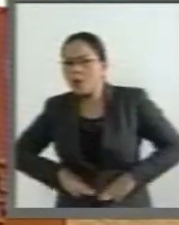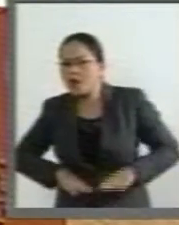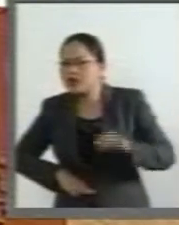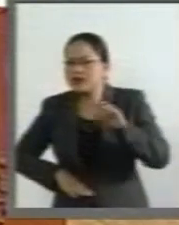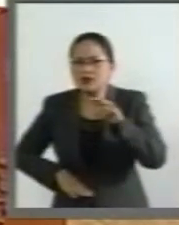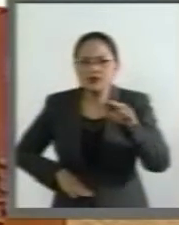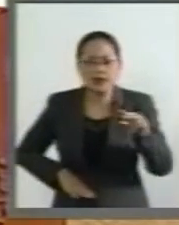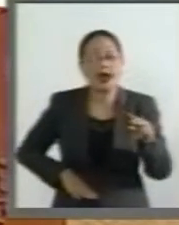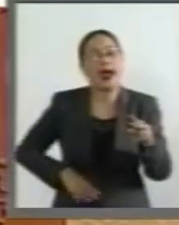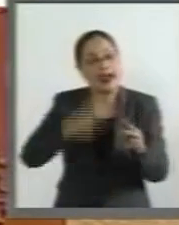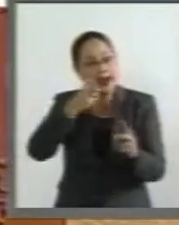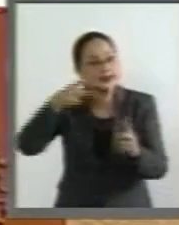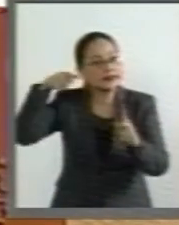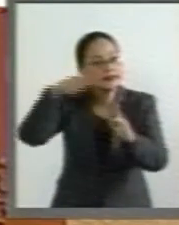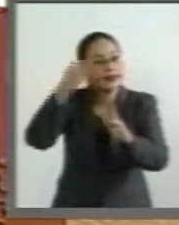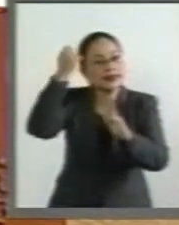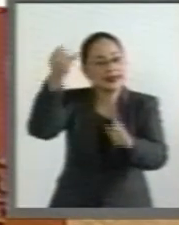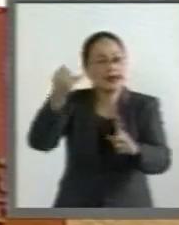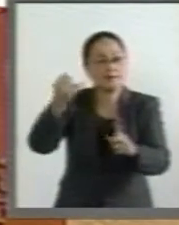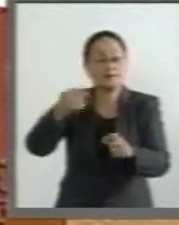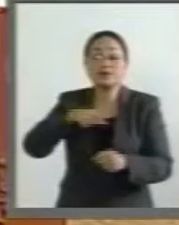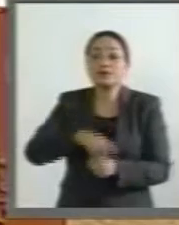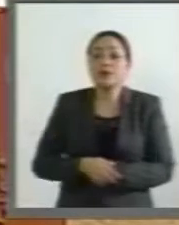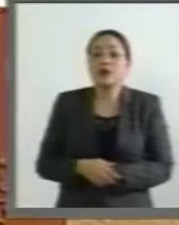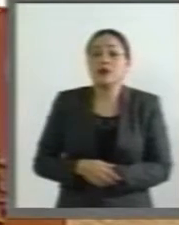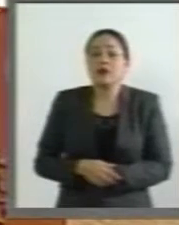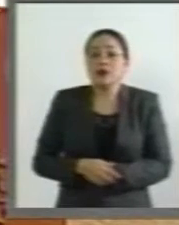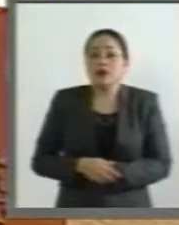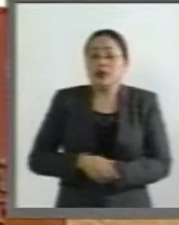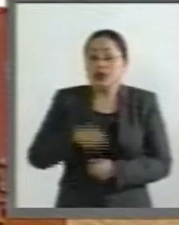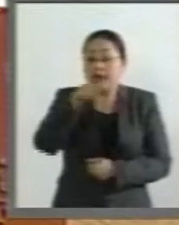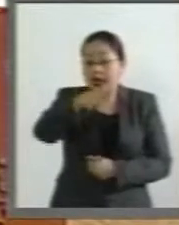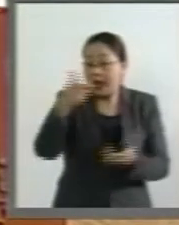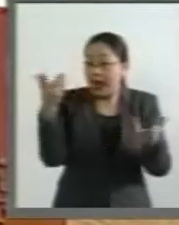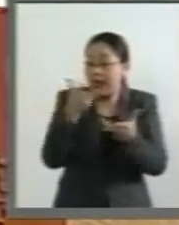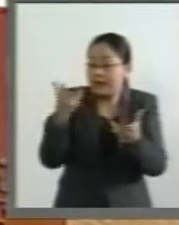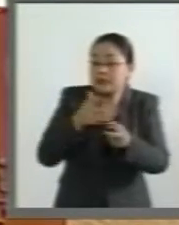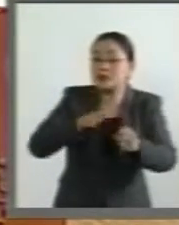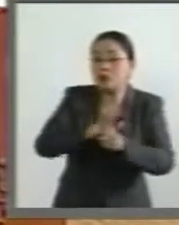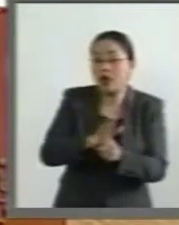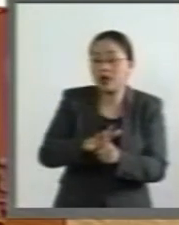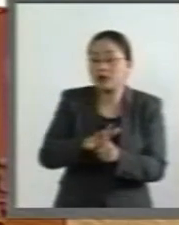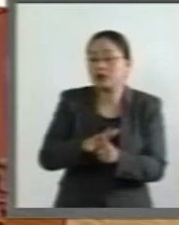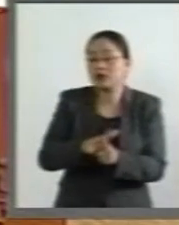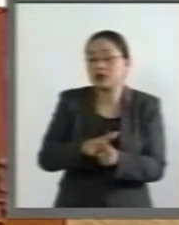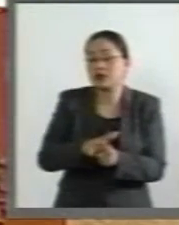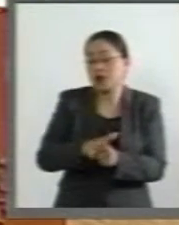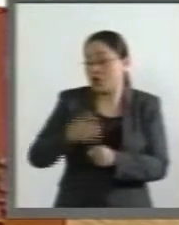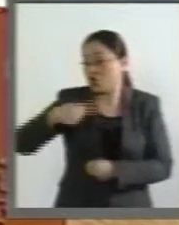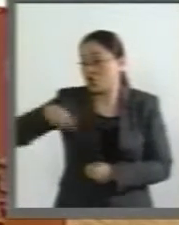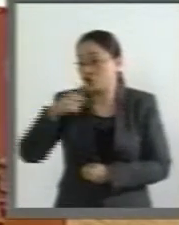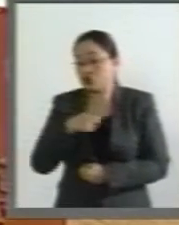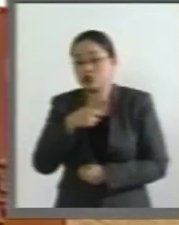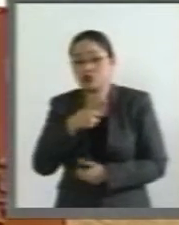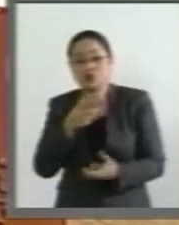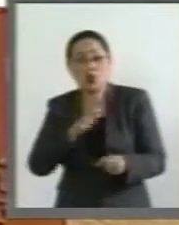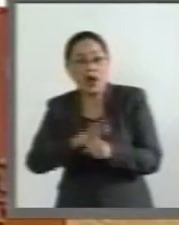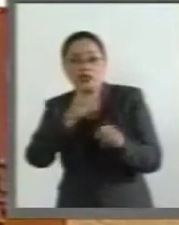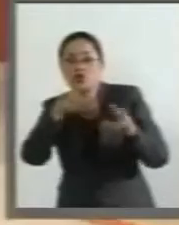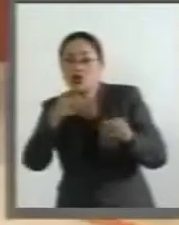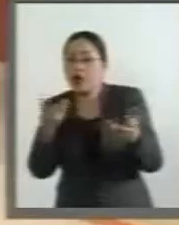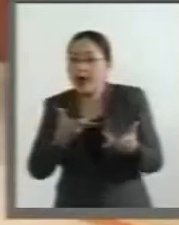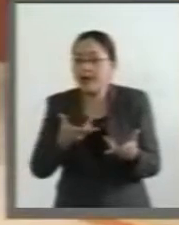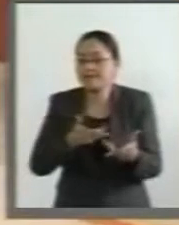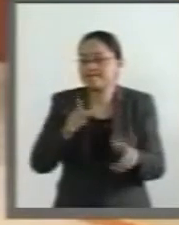y mucho de lo que haga va a depender de lo que nosotros dejemos de hacer.